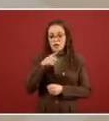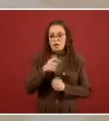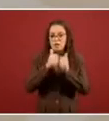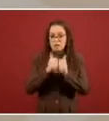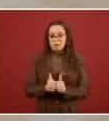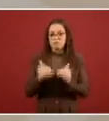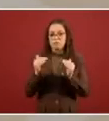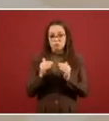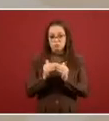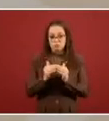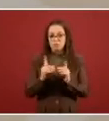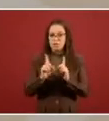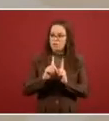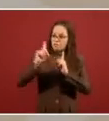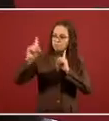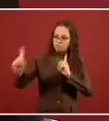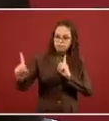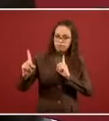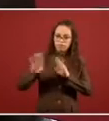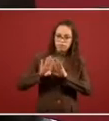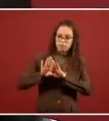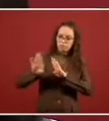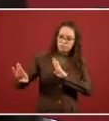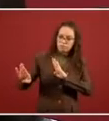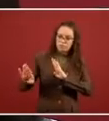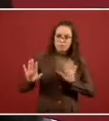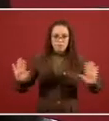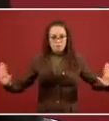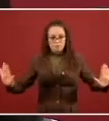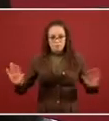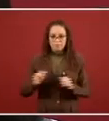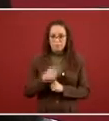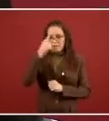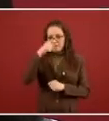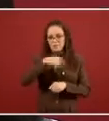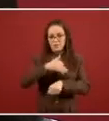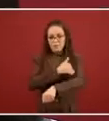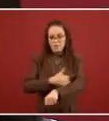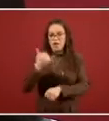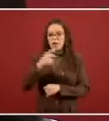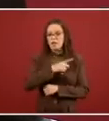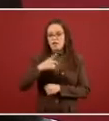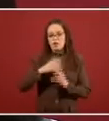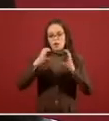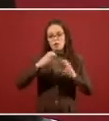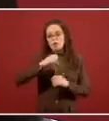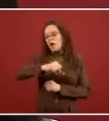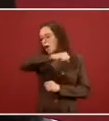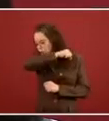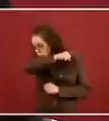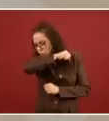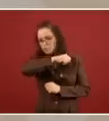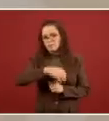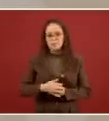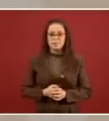lo más aislado posible de los familiares y desde luego proteger el estornudo. Esas son las medidas generales para una